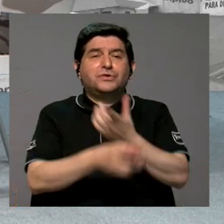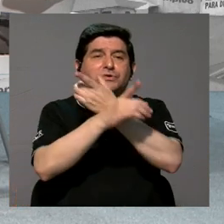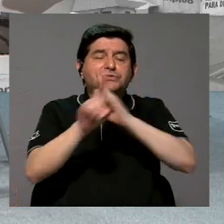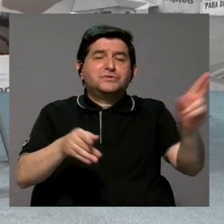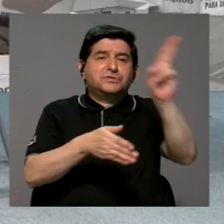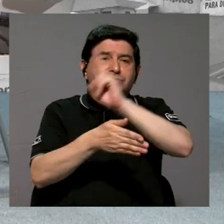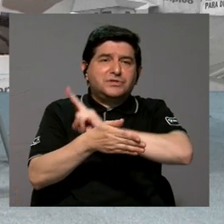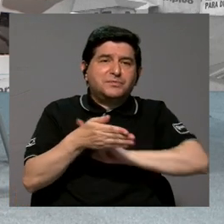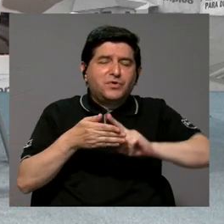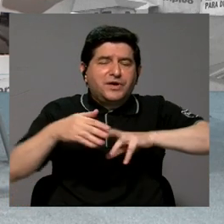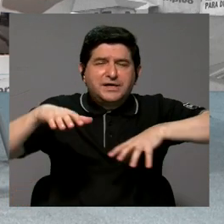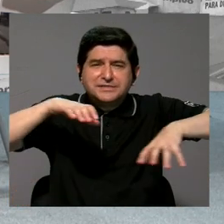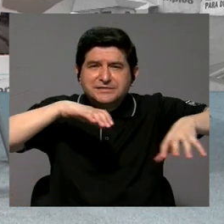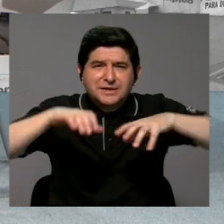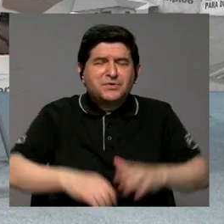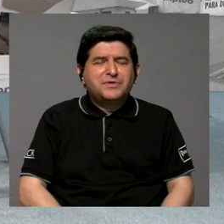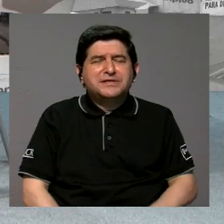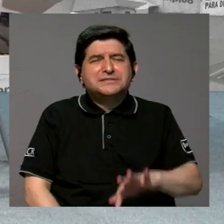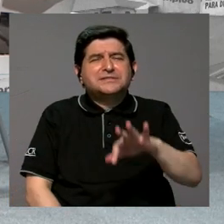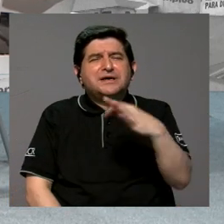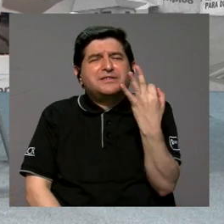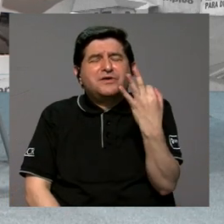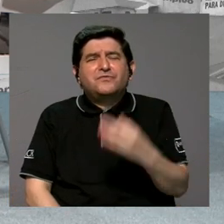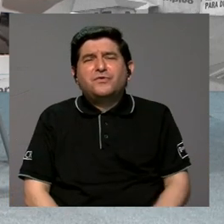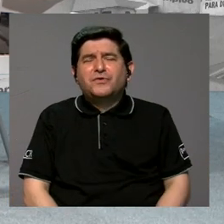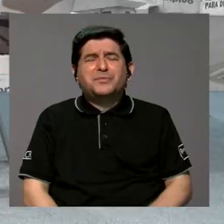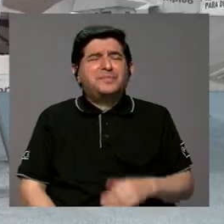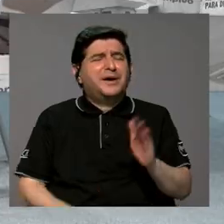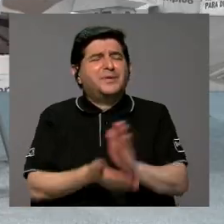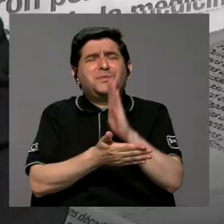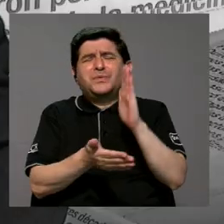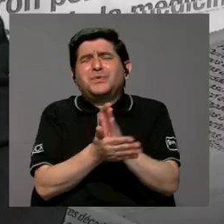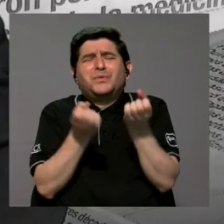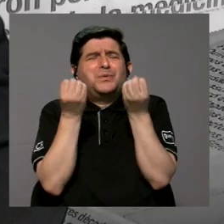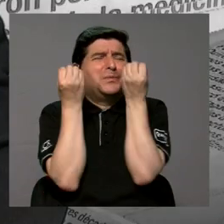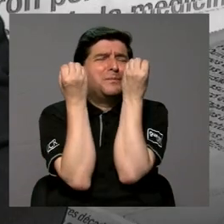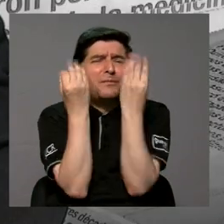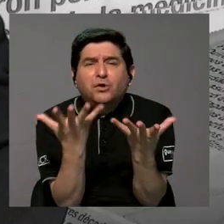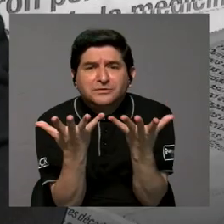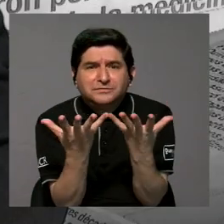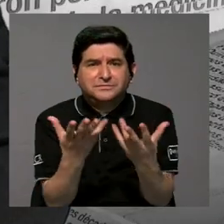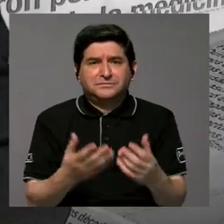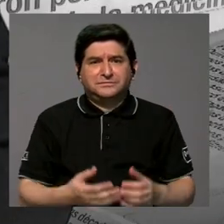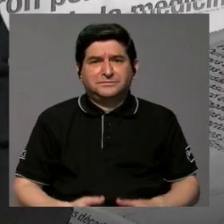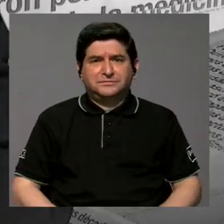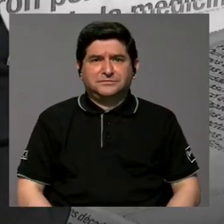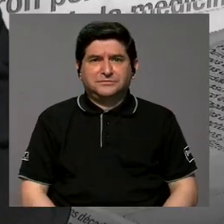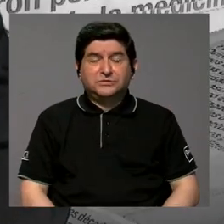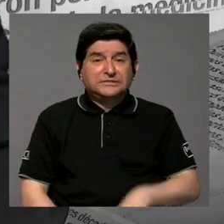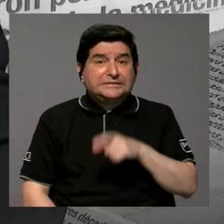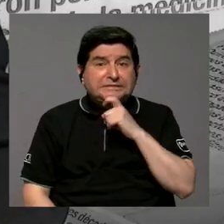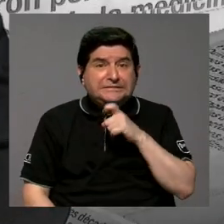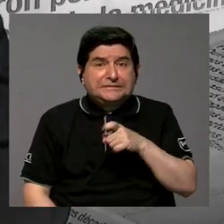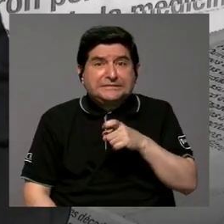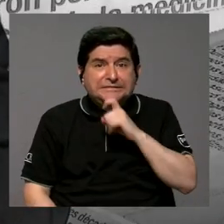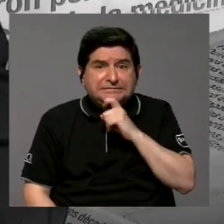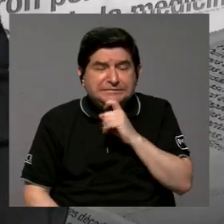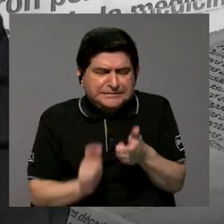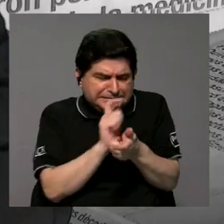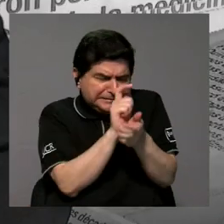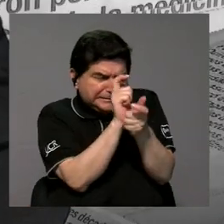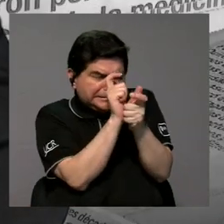universitaria que muchas veces es sumamente burocrática, y tengo que decirlo. Entonces nos cuesta muchas veces